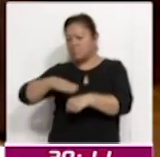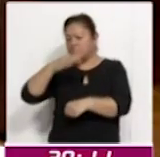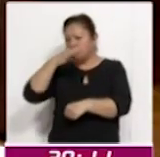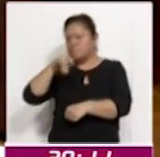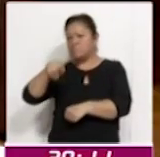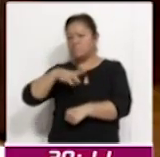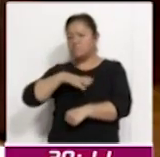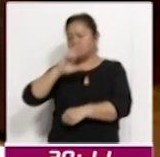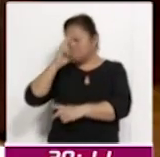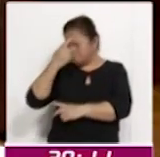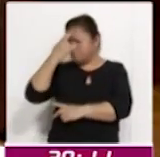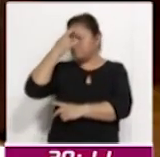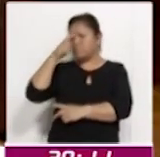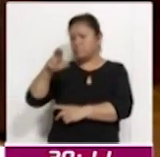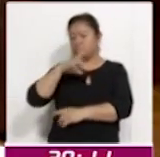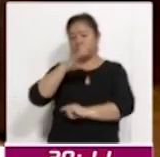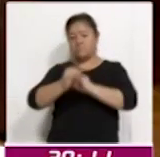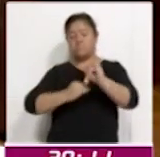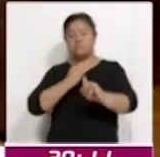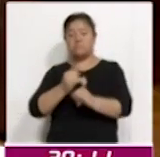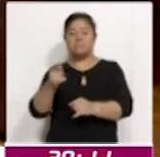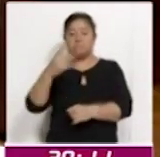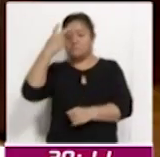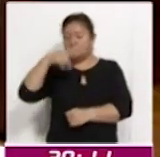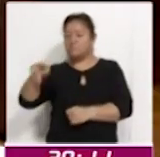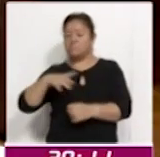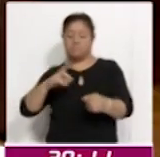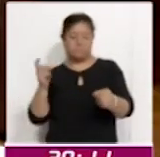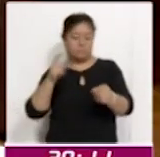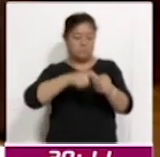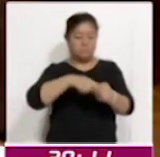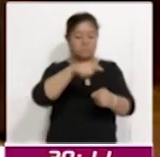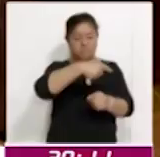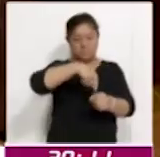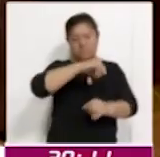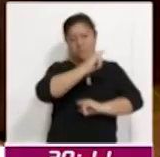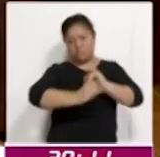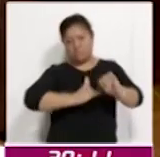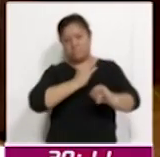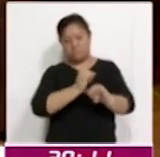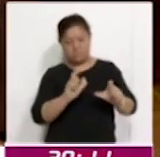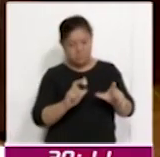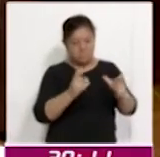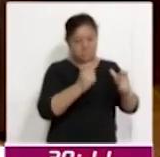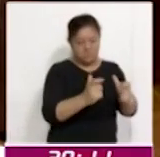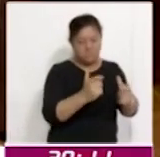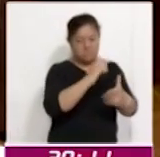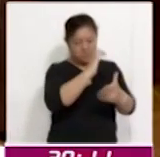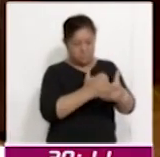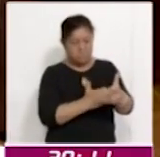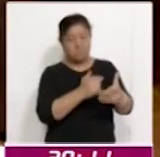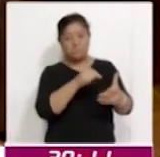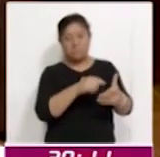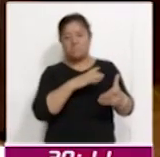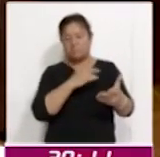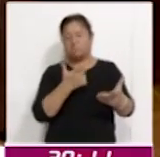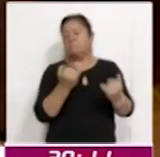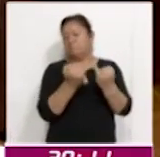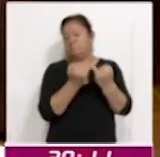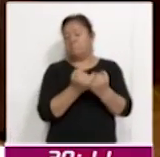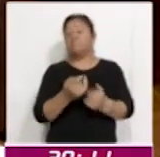obviamente México al formar parte de tratados internacionales y demás, pues no puede ser la excepción. Y en el caso del Estado de Tlaxcala,